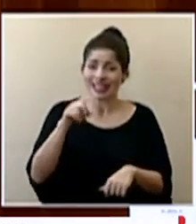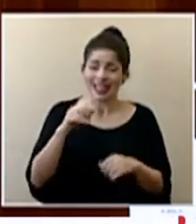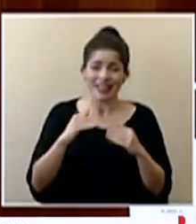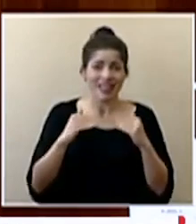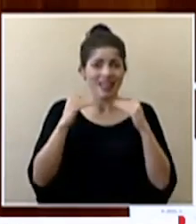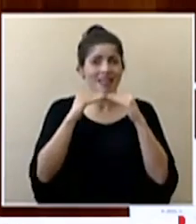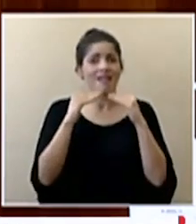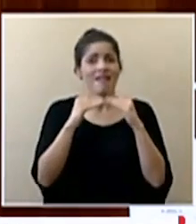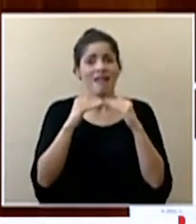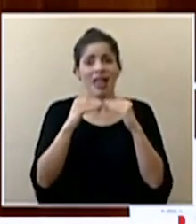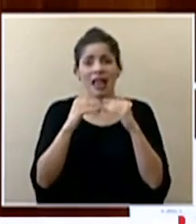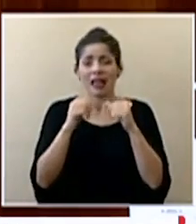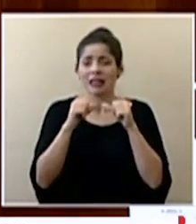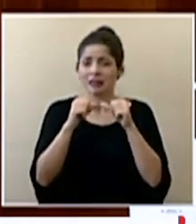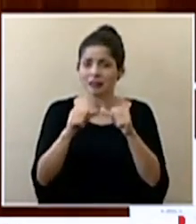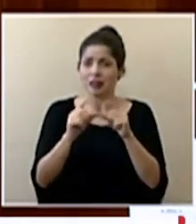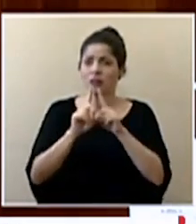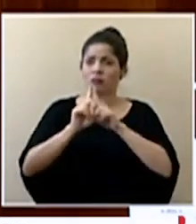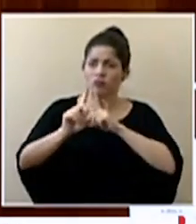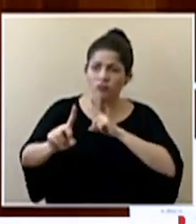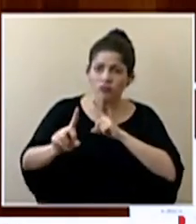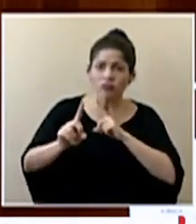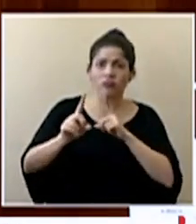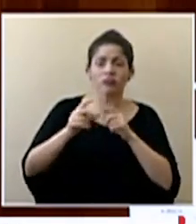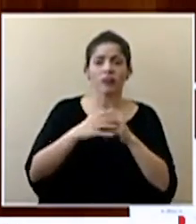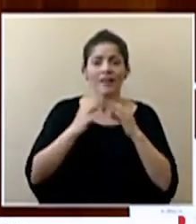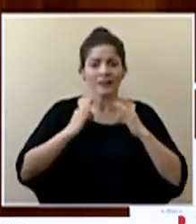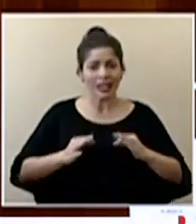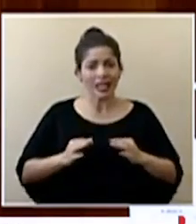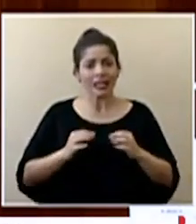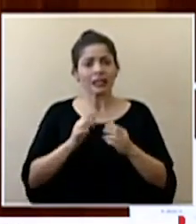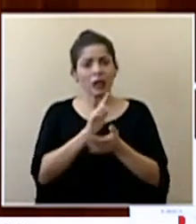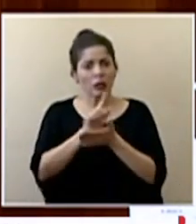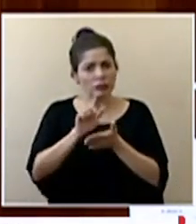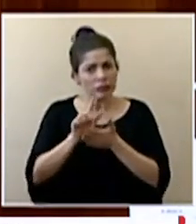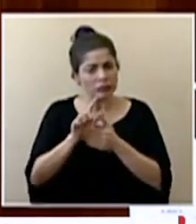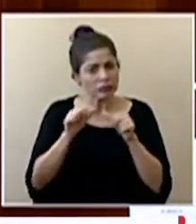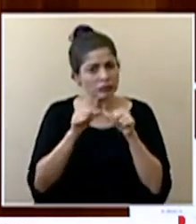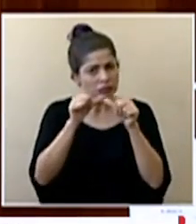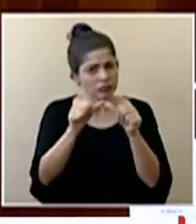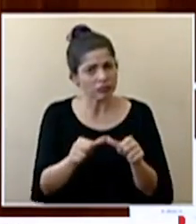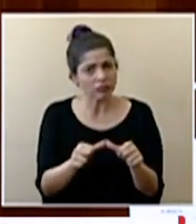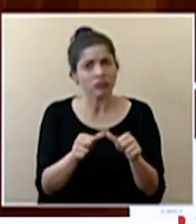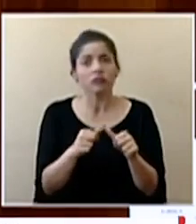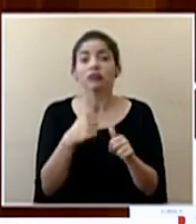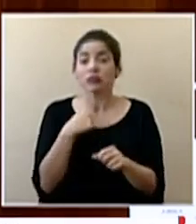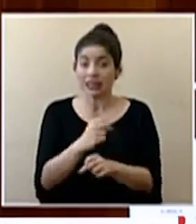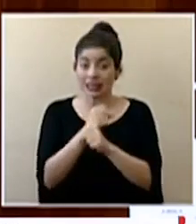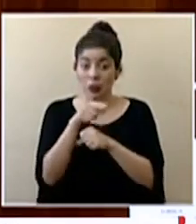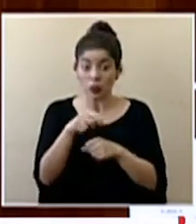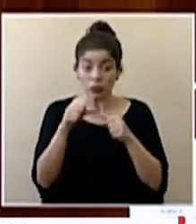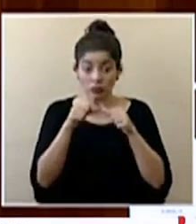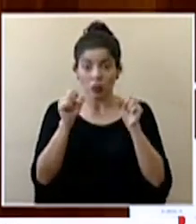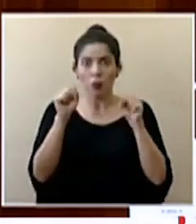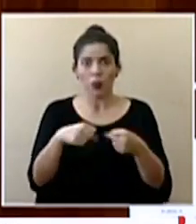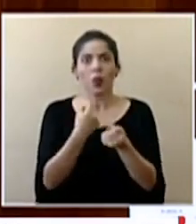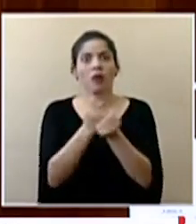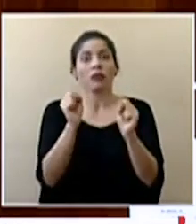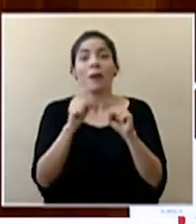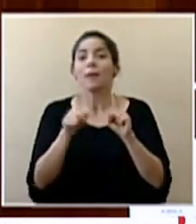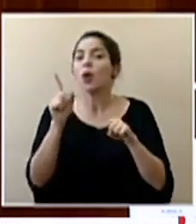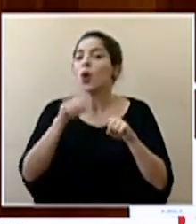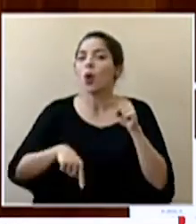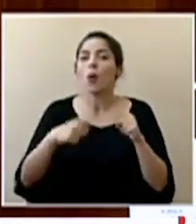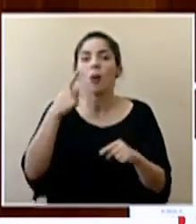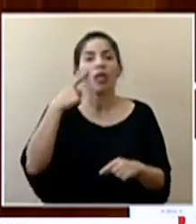de distanciamiento físico y social y de higiene y les aseguro que vamos a salir bien librados pero no podemos